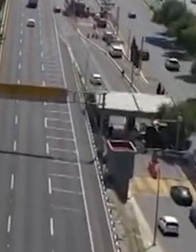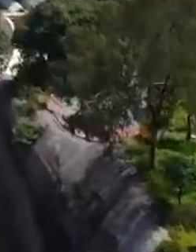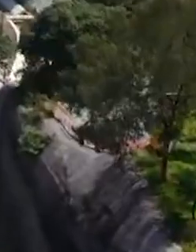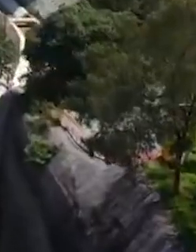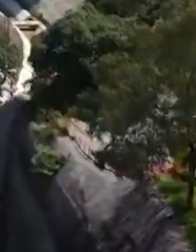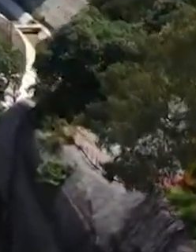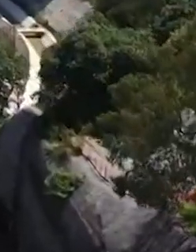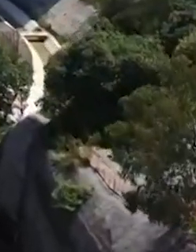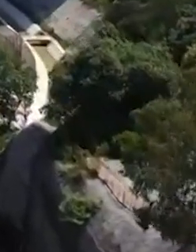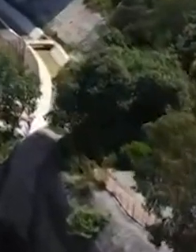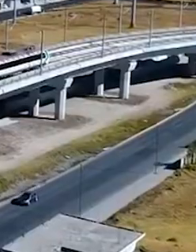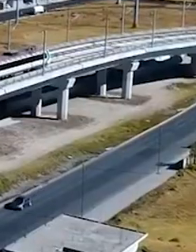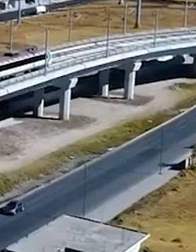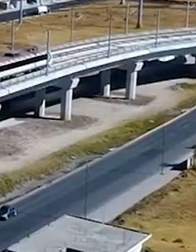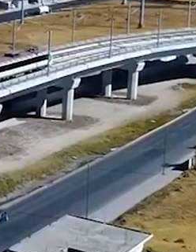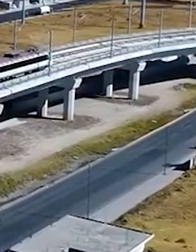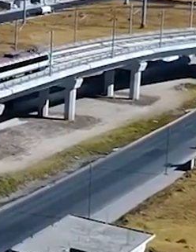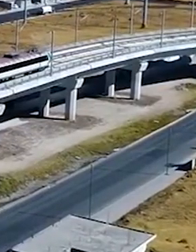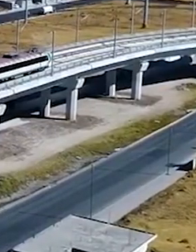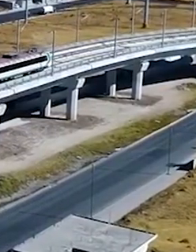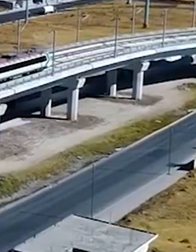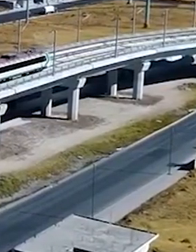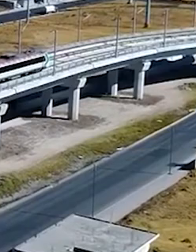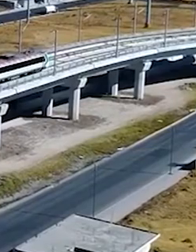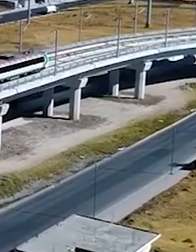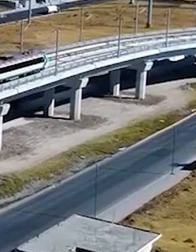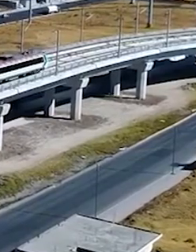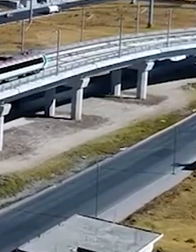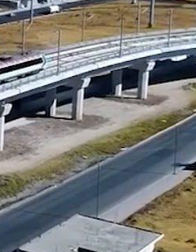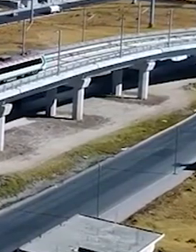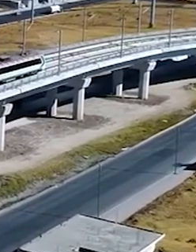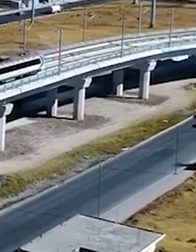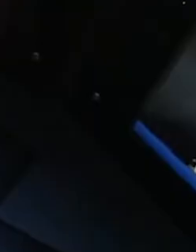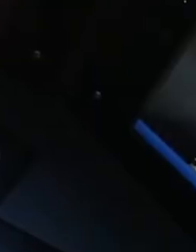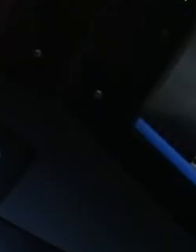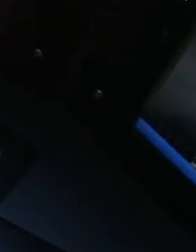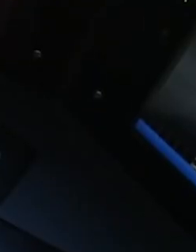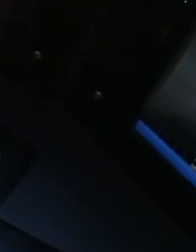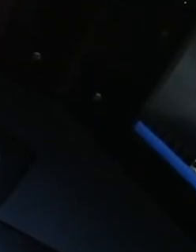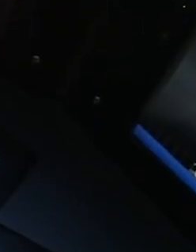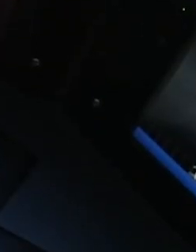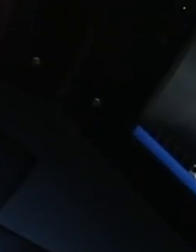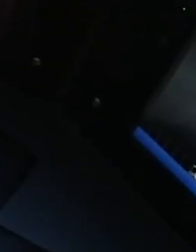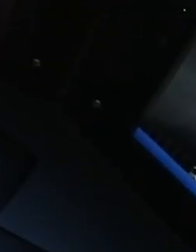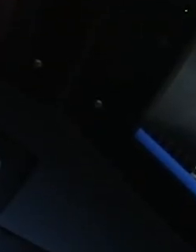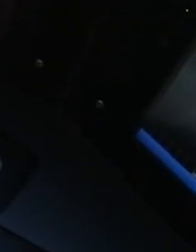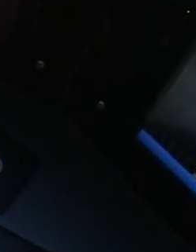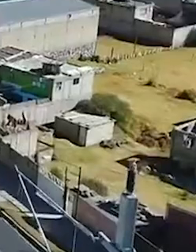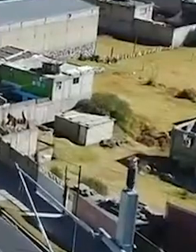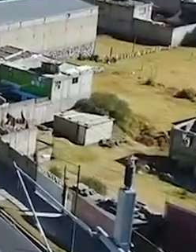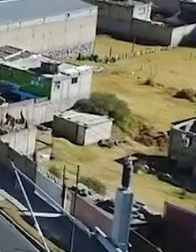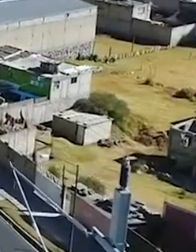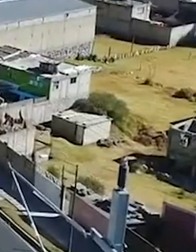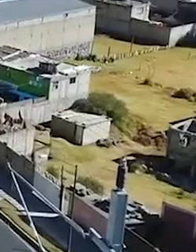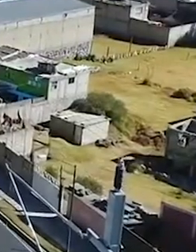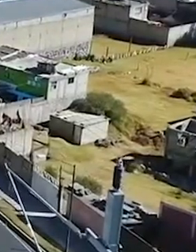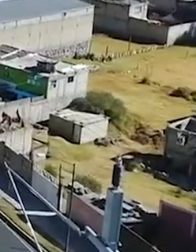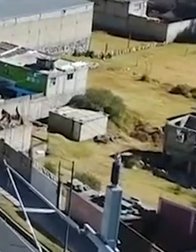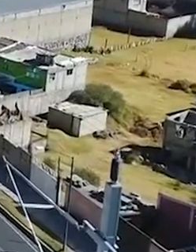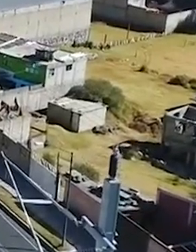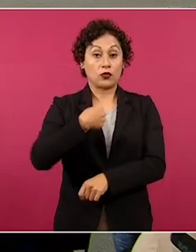la jefa capitalina dio avances de la construcción en la que participan 11 empresas y sus tiempos de entrega por tramos.